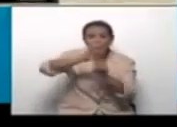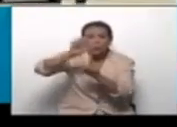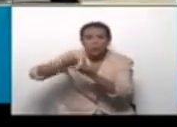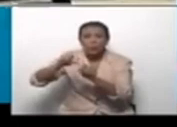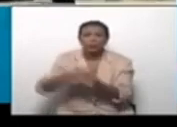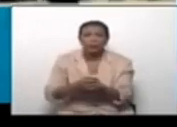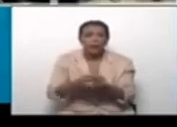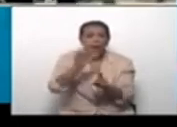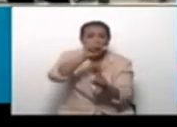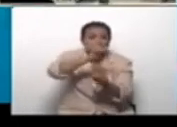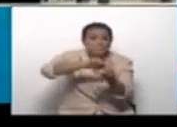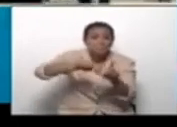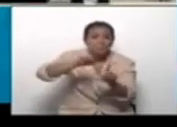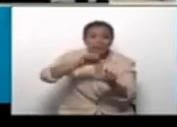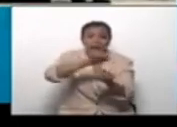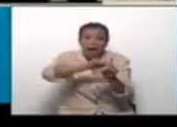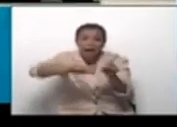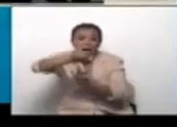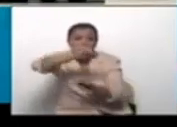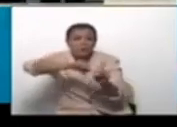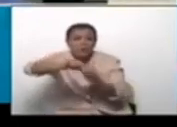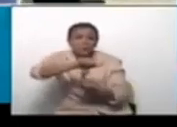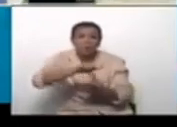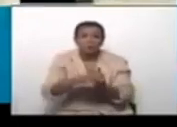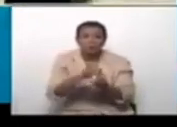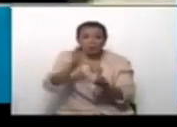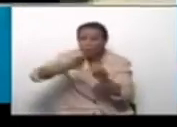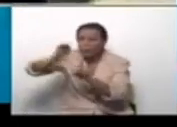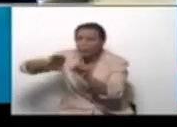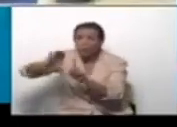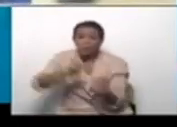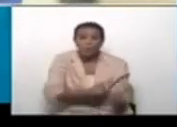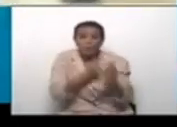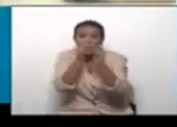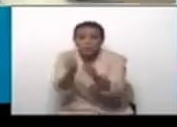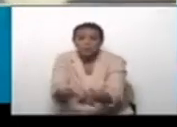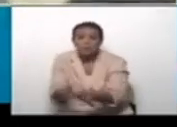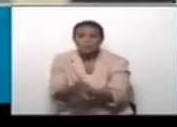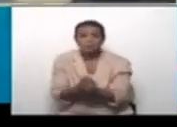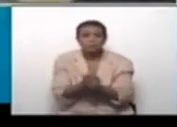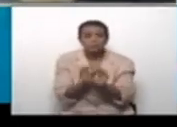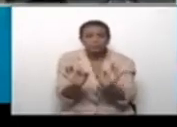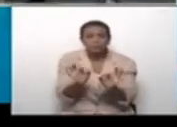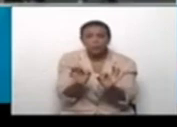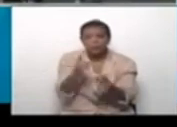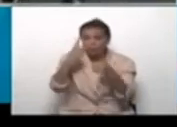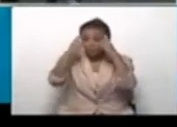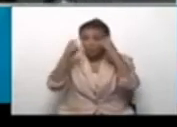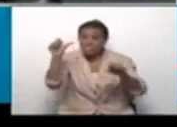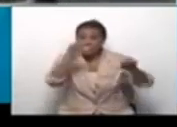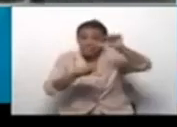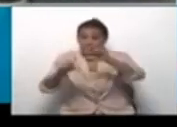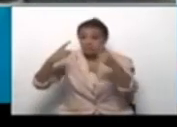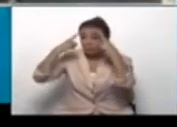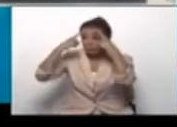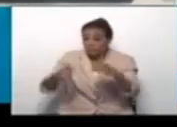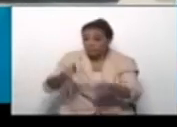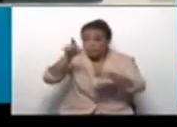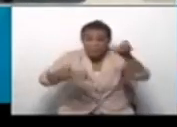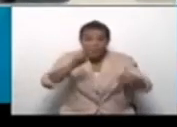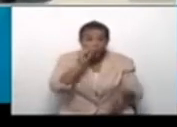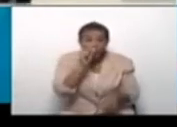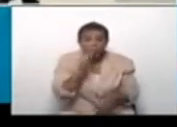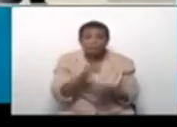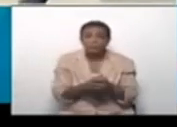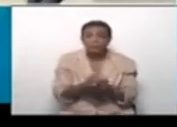José Lorca, el equipo que usted designó entre los científicos para la